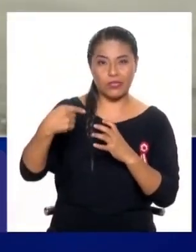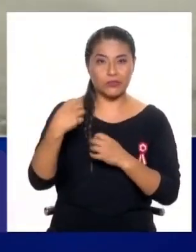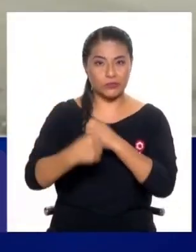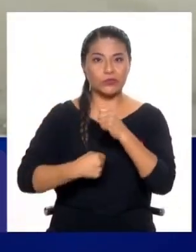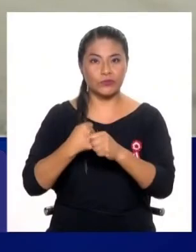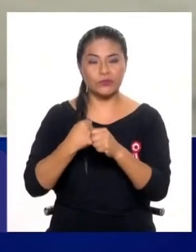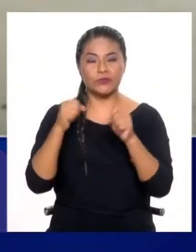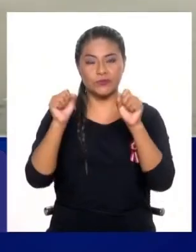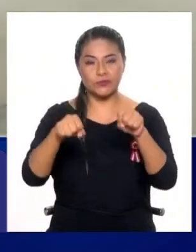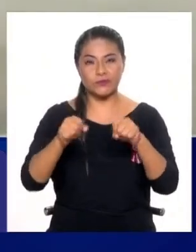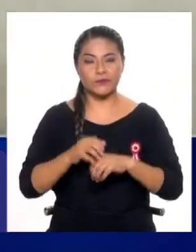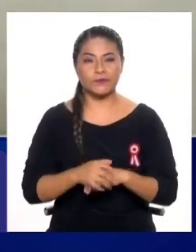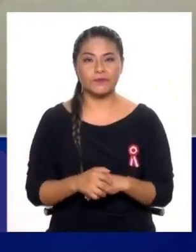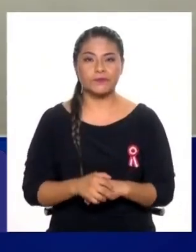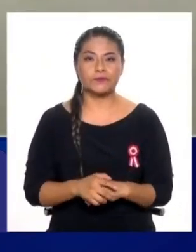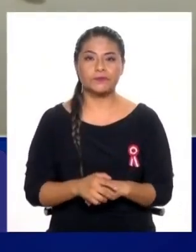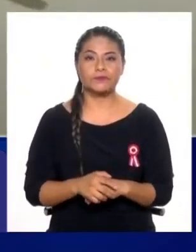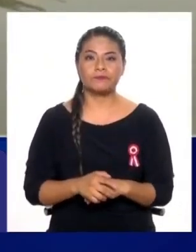parece que el, digamos,